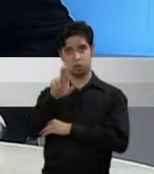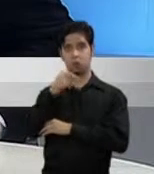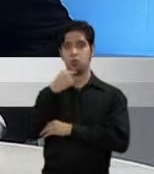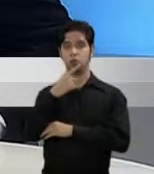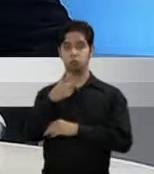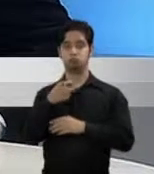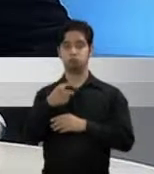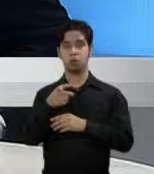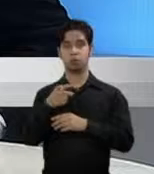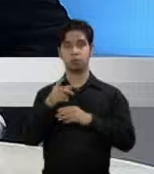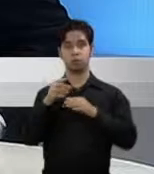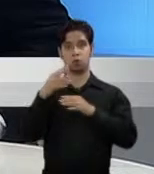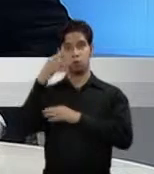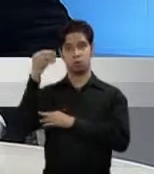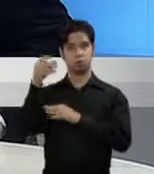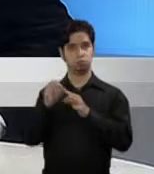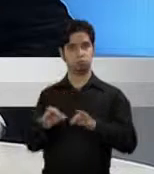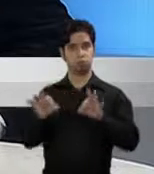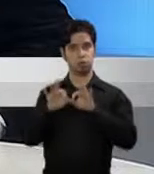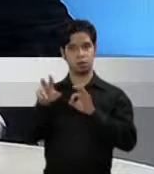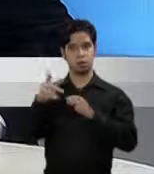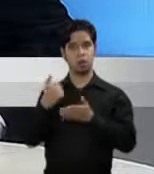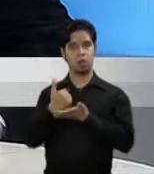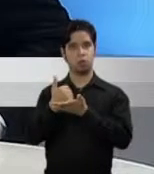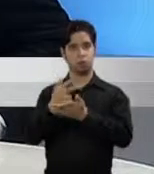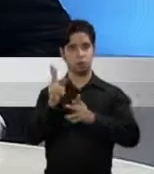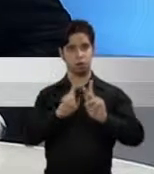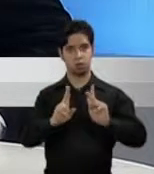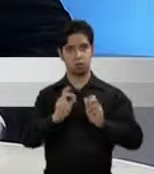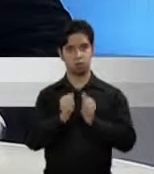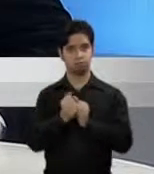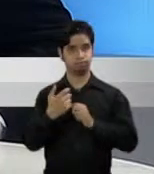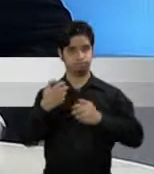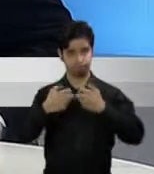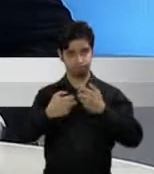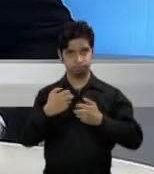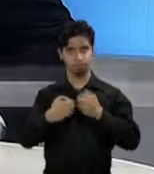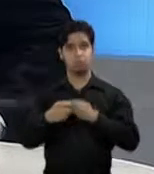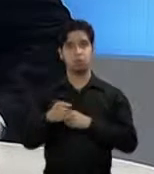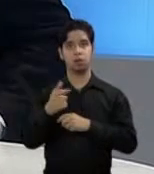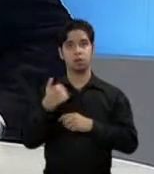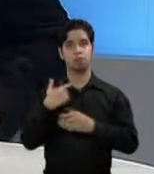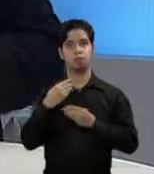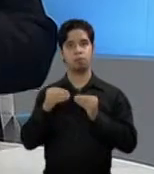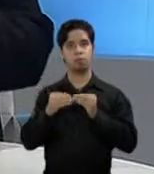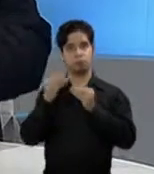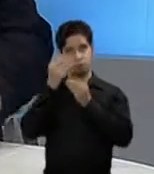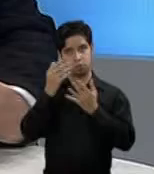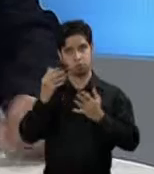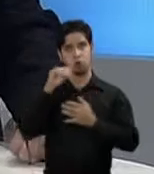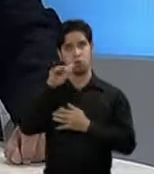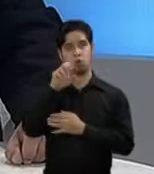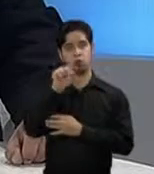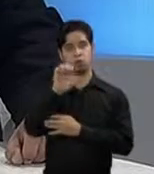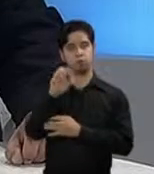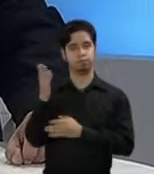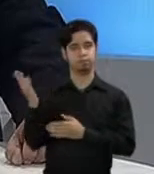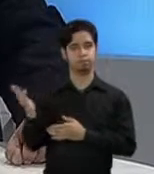institución que brinda servicio a niños discapacitados. El compañero José Alberto Urizarry nos ofrece más detalles. Adelante, José.